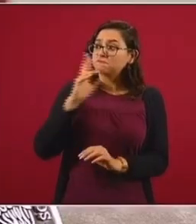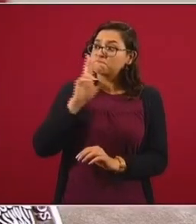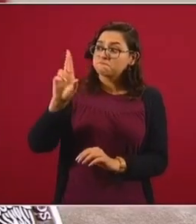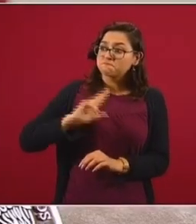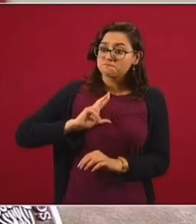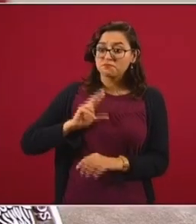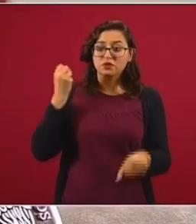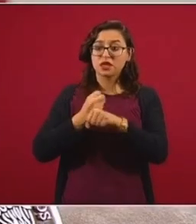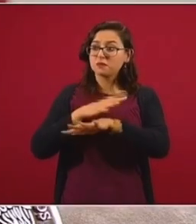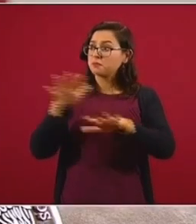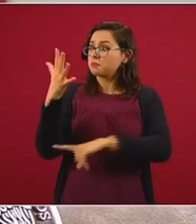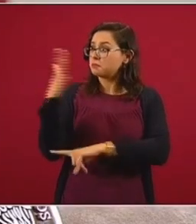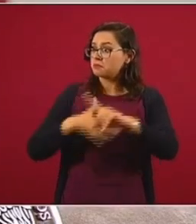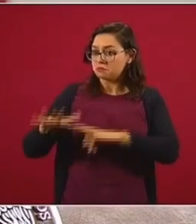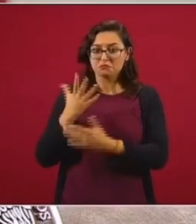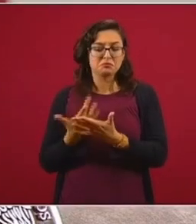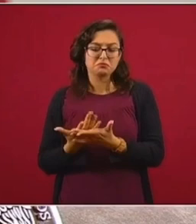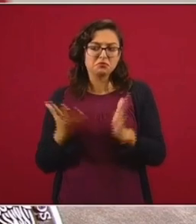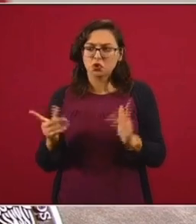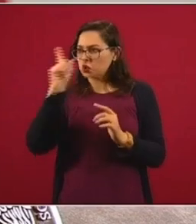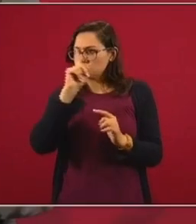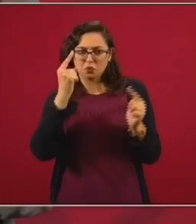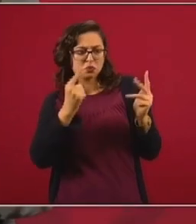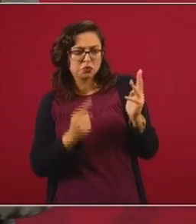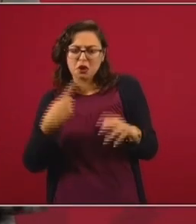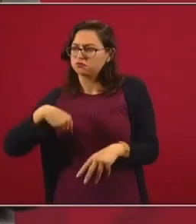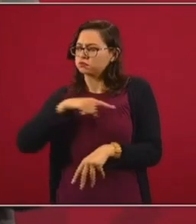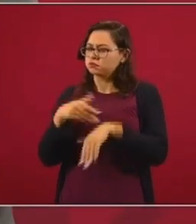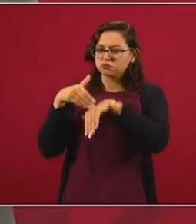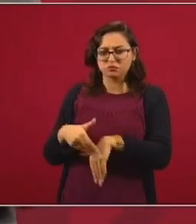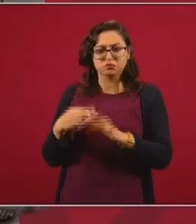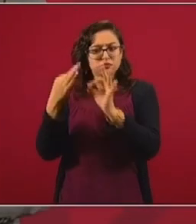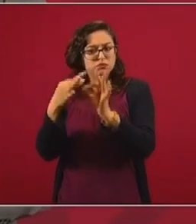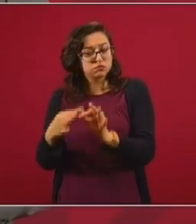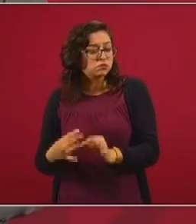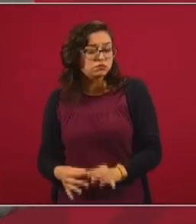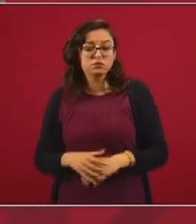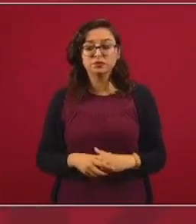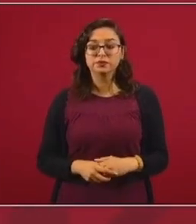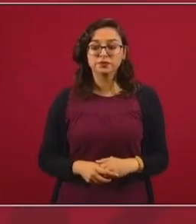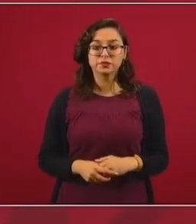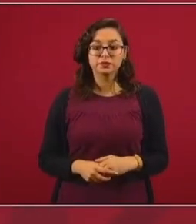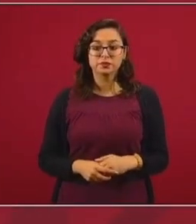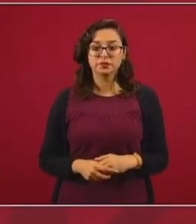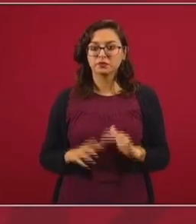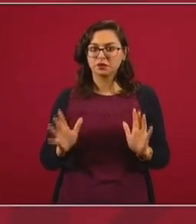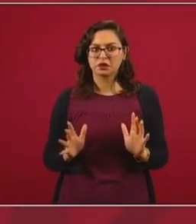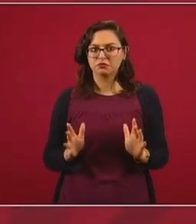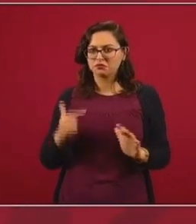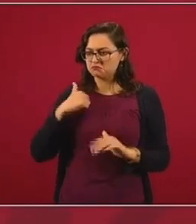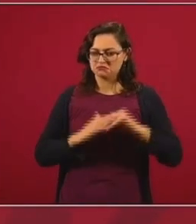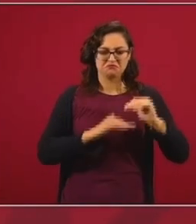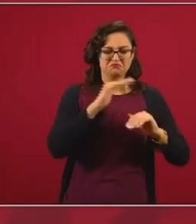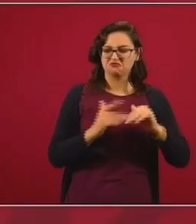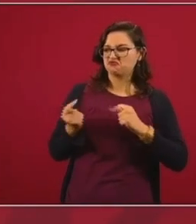sobre el impacto ambiental y las recomendaciones, y estamos cumpliendo. Y no permitimos que en ningún caso se viole.